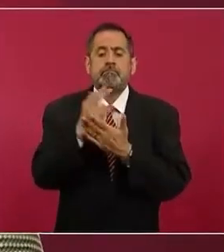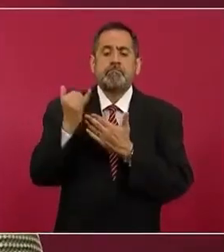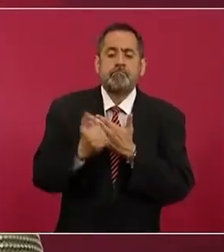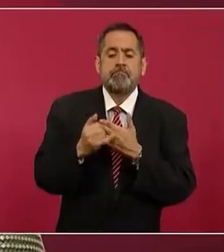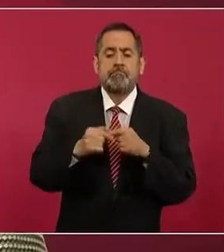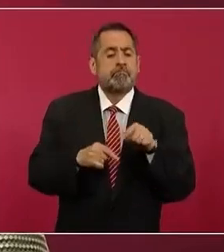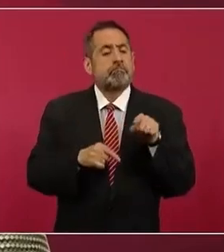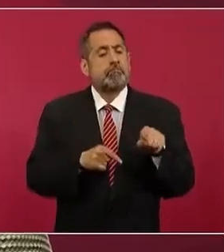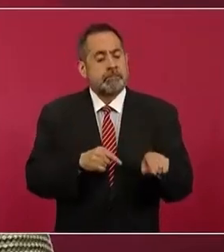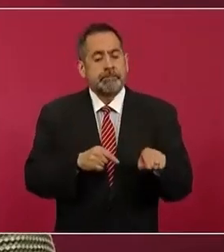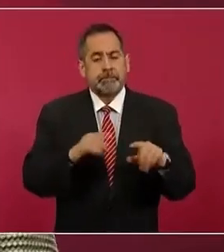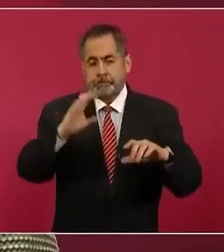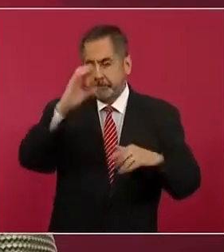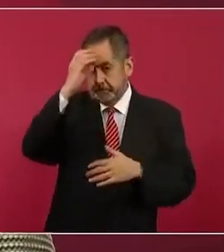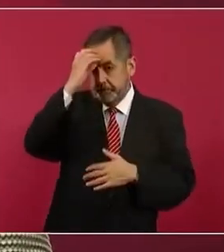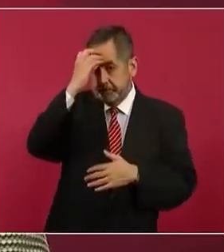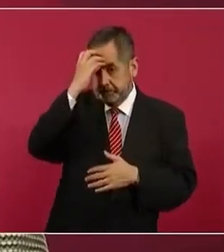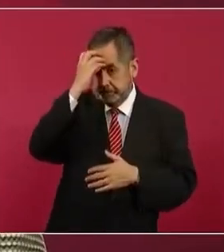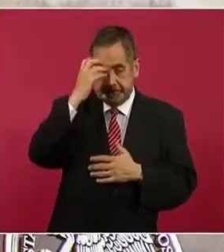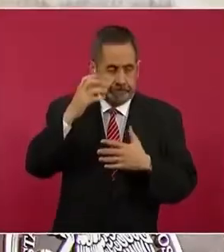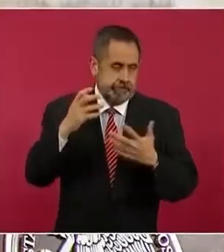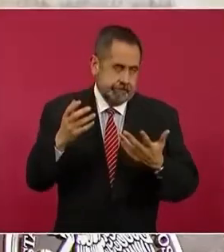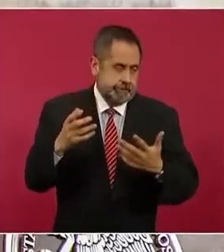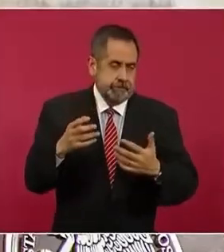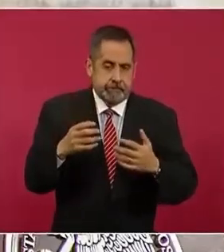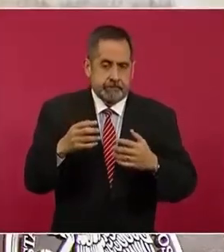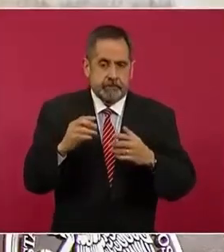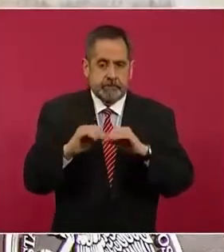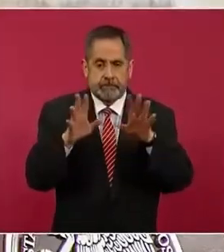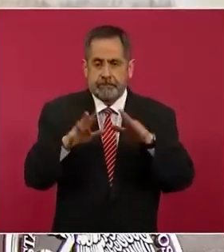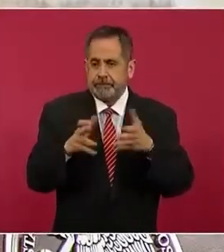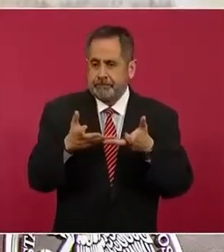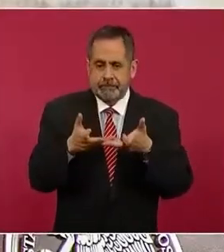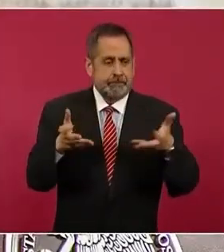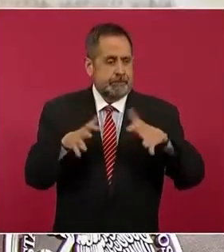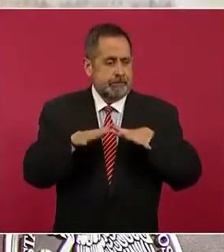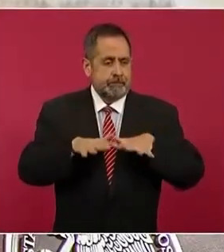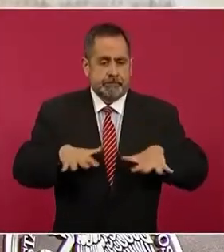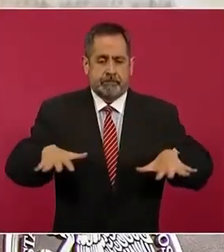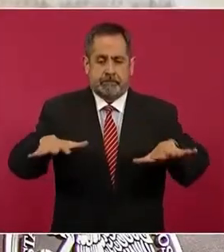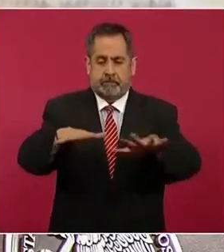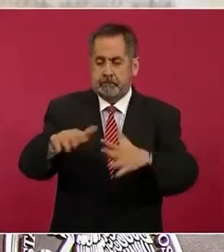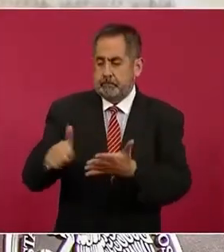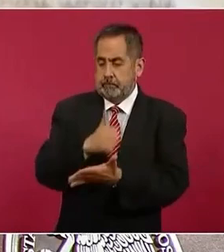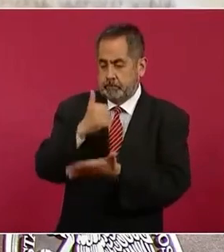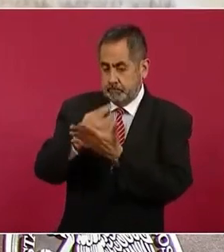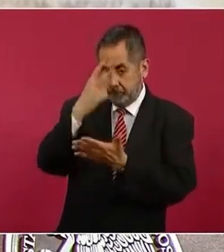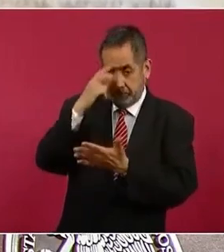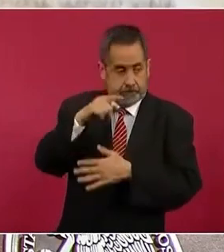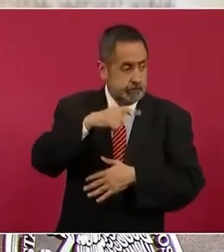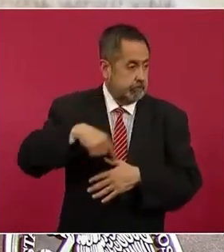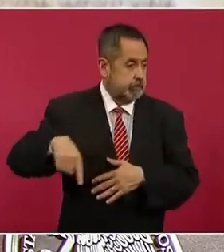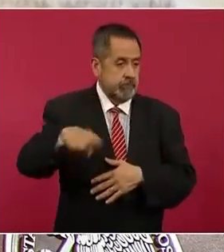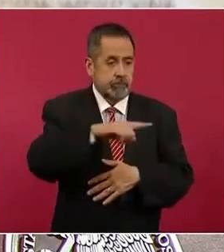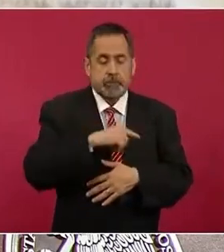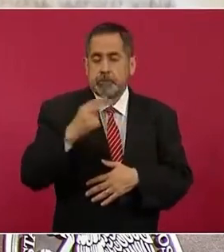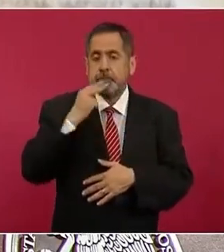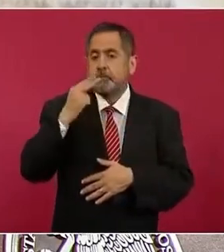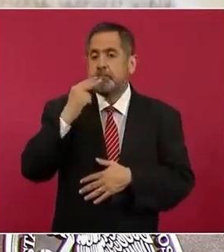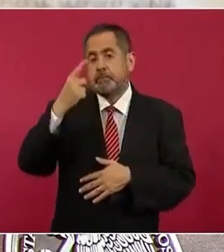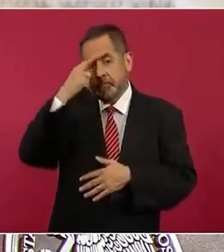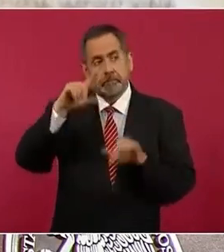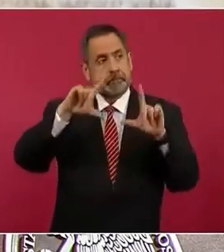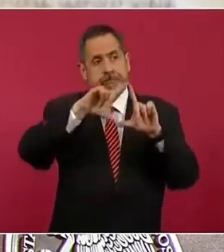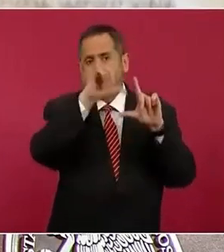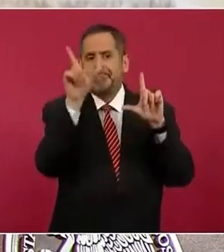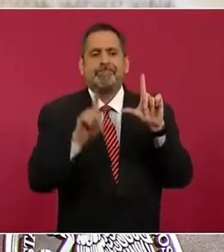si bien está situado en esta extraordinaria ciudad capital, tiene impacto nacional, tiene un impacto